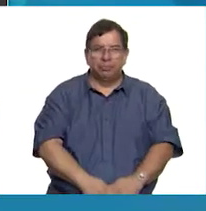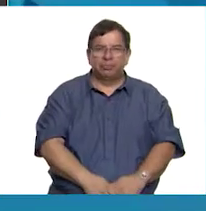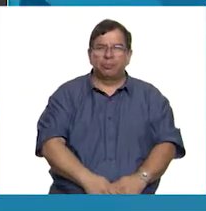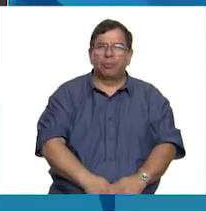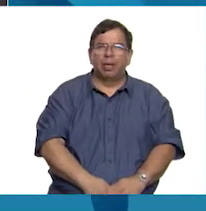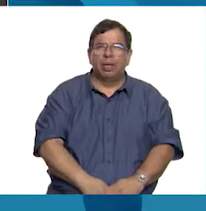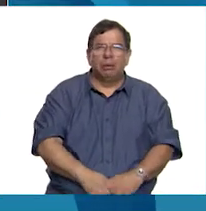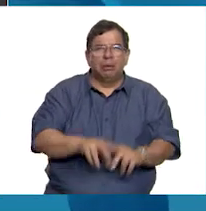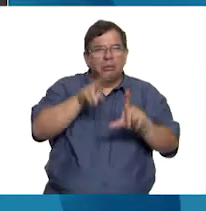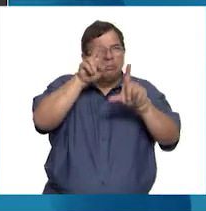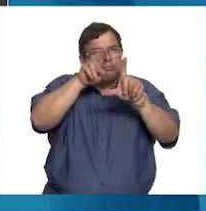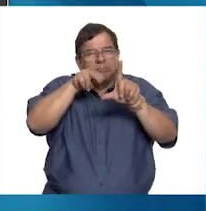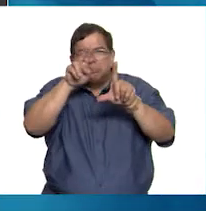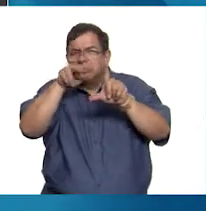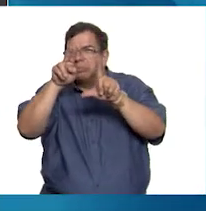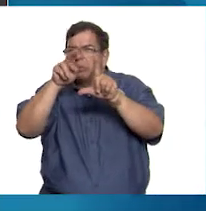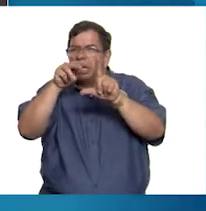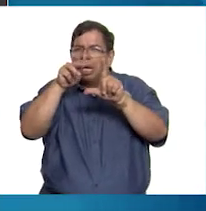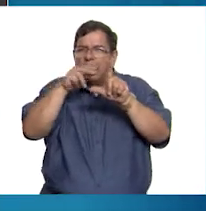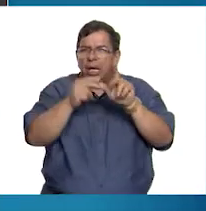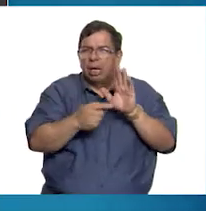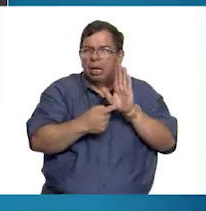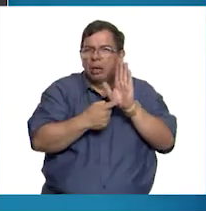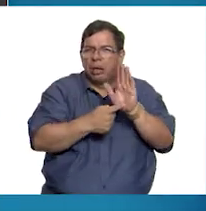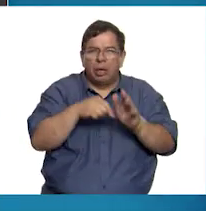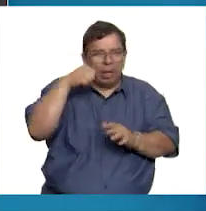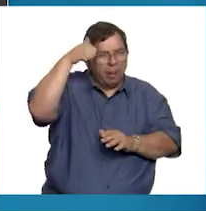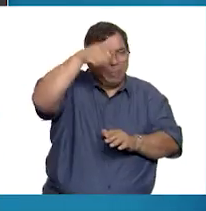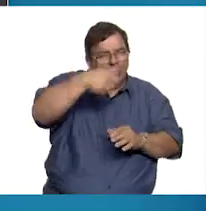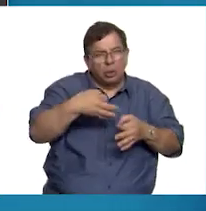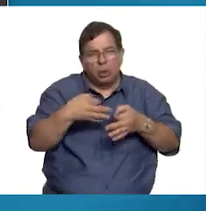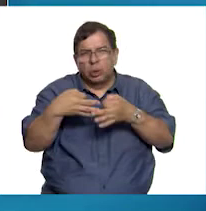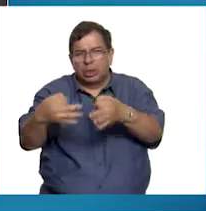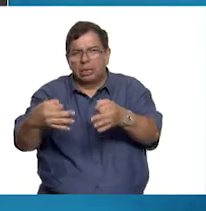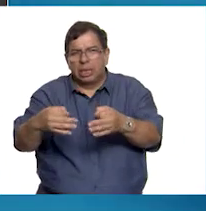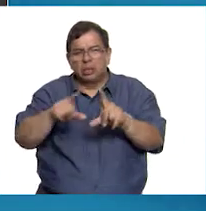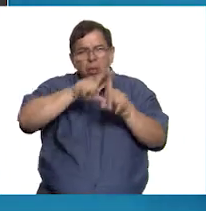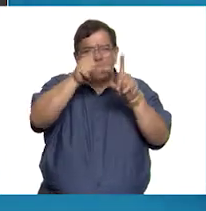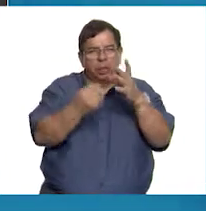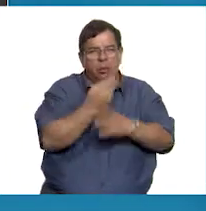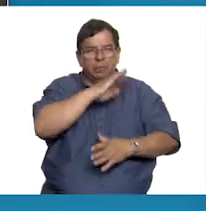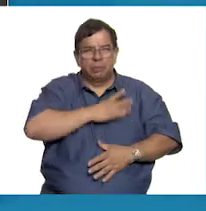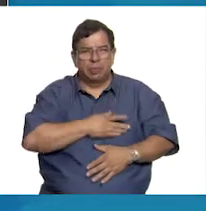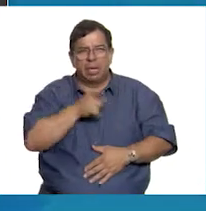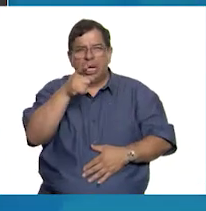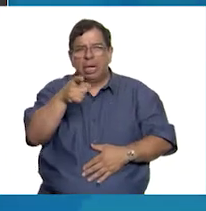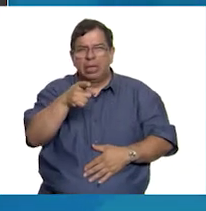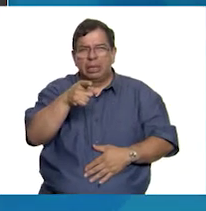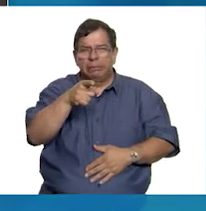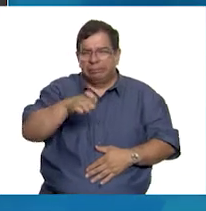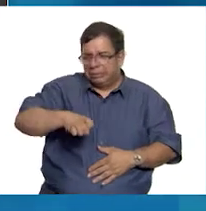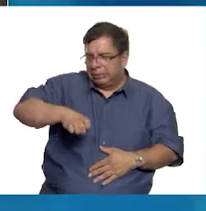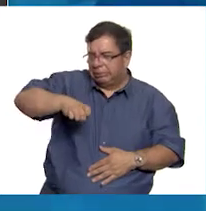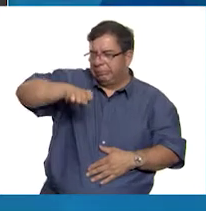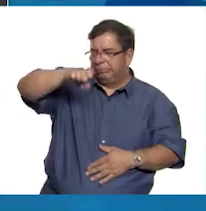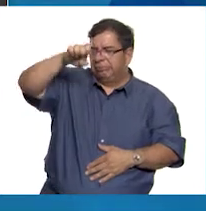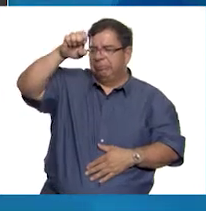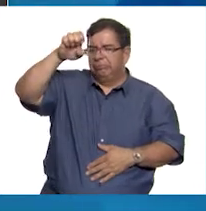las pinturas que pueden apreciarse en la muestra El Pecado y las Tentaciones en la Nueva España se encuentran Las Edades del Hombre.